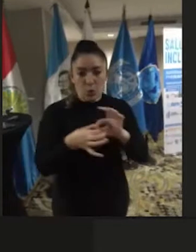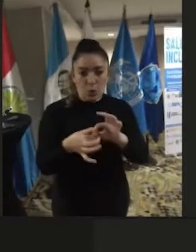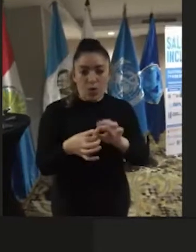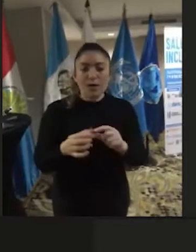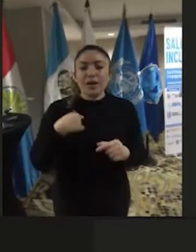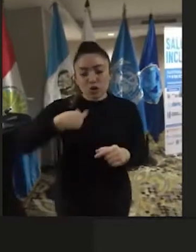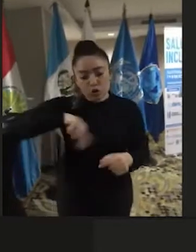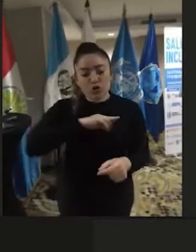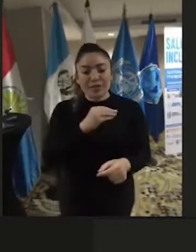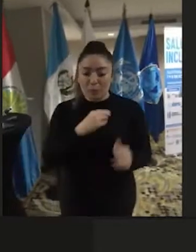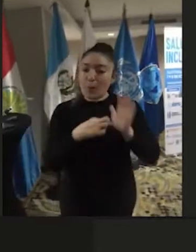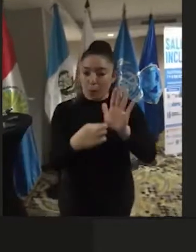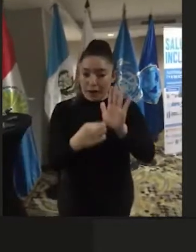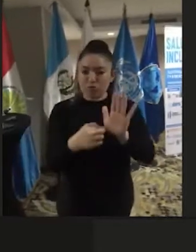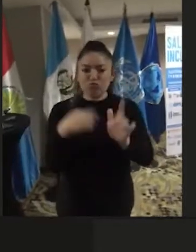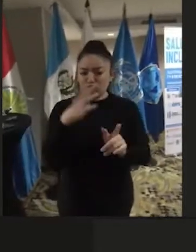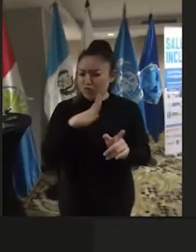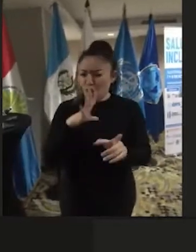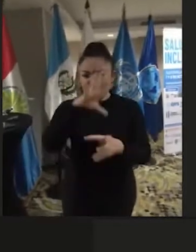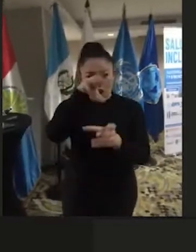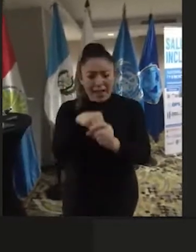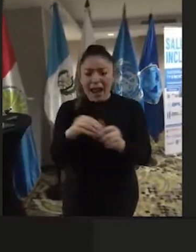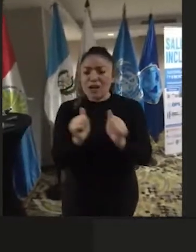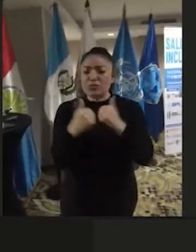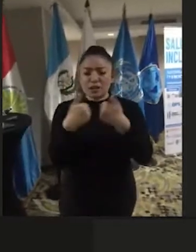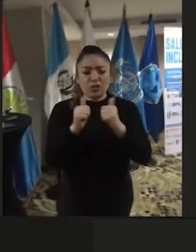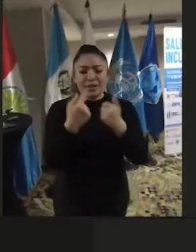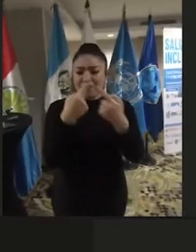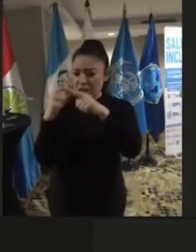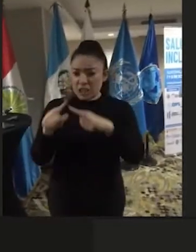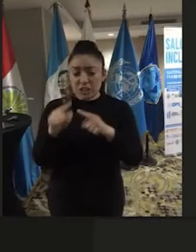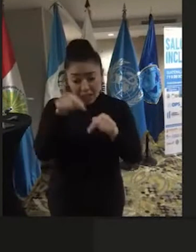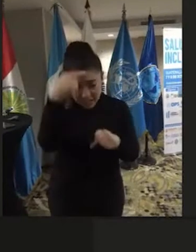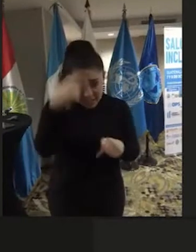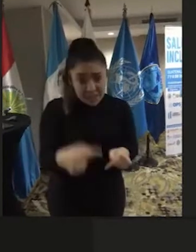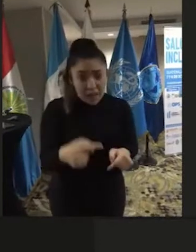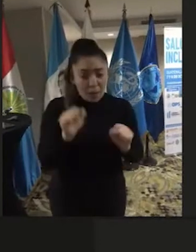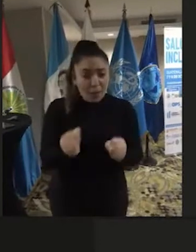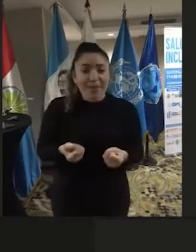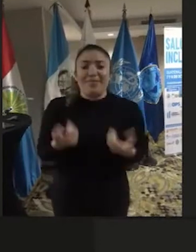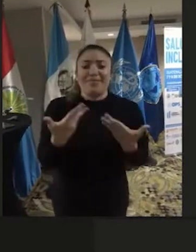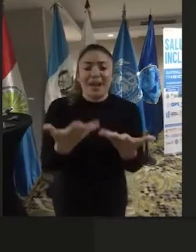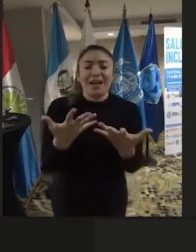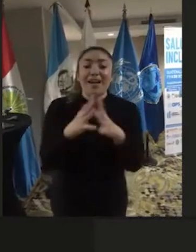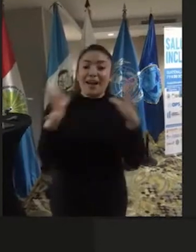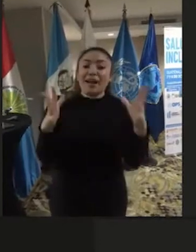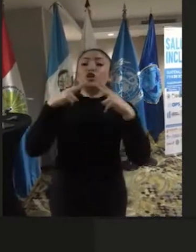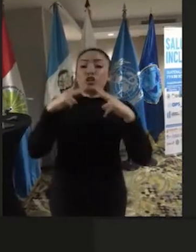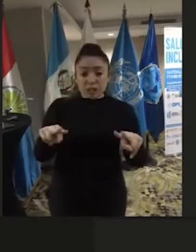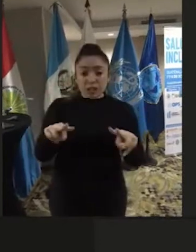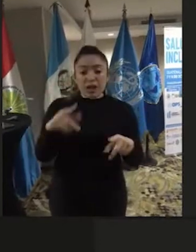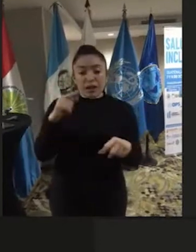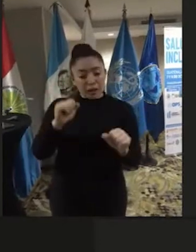queremos proponer donde están todas las organizaciones aquí presentes y que ese día se nos dé la grata noticia que el